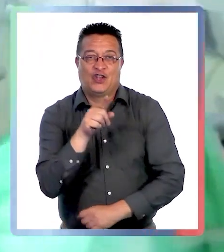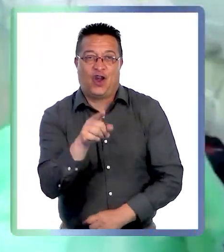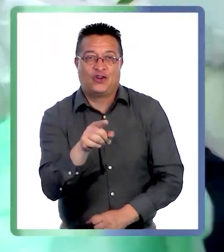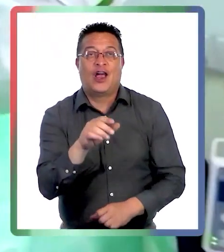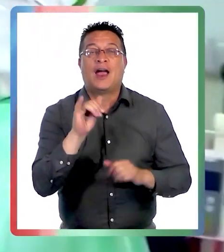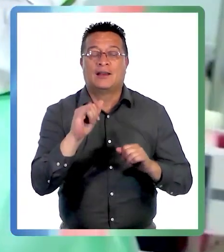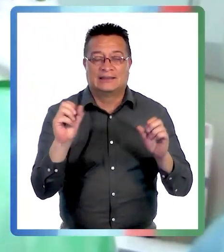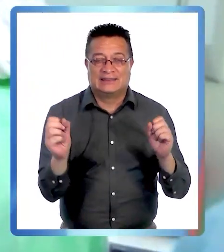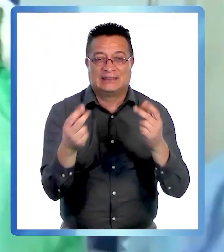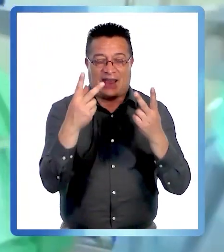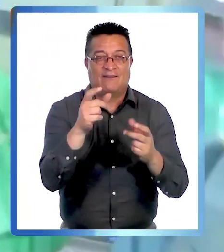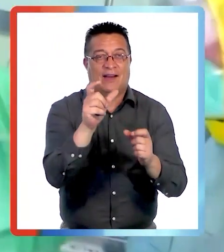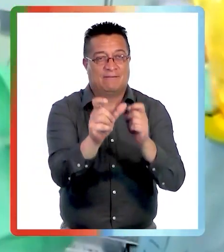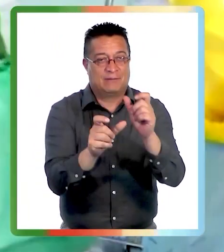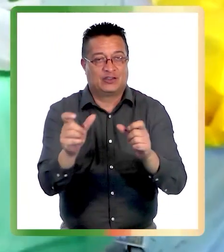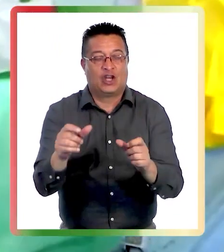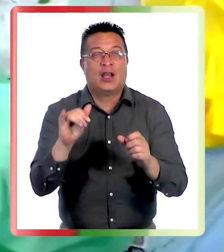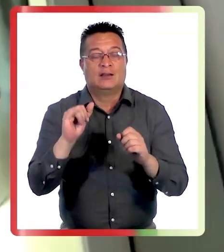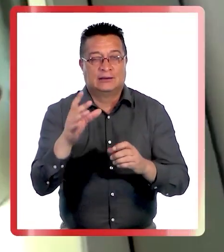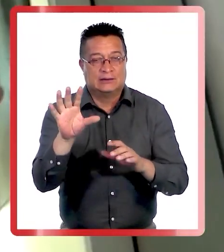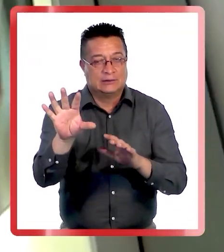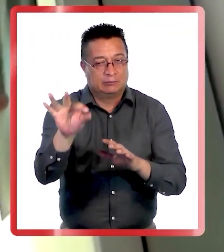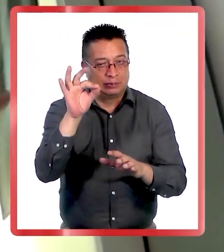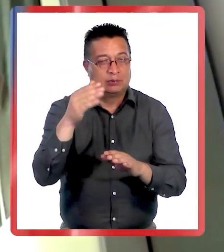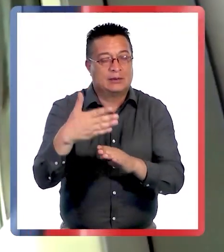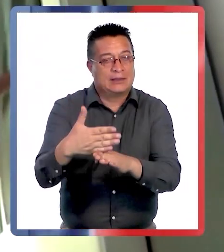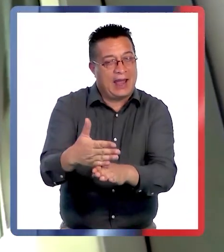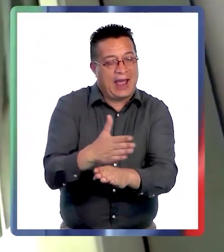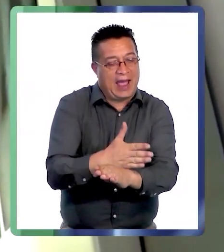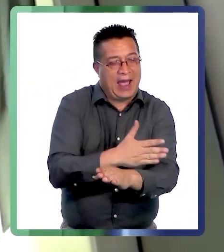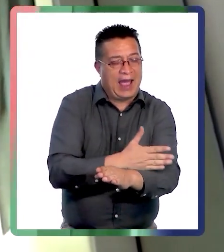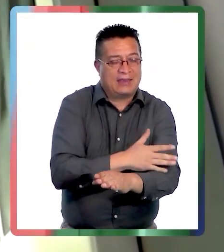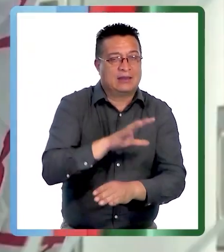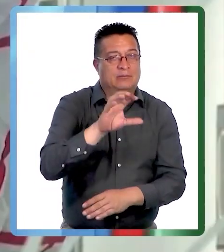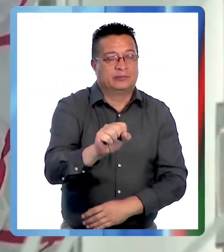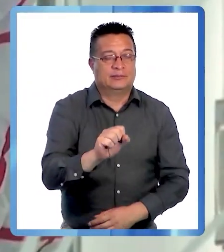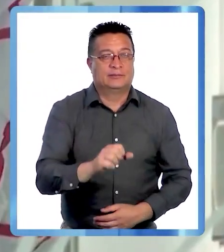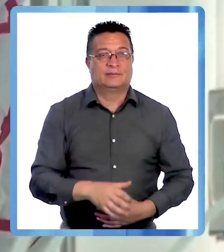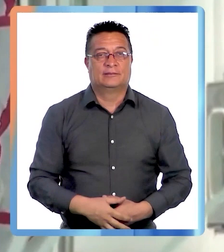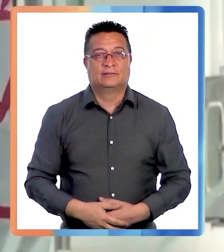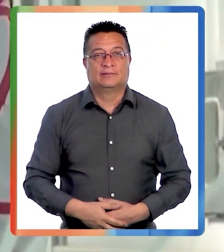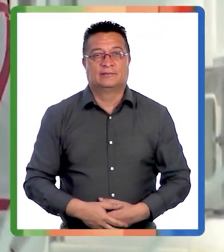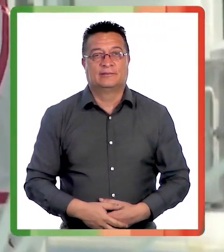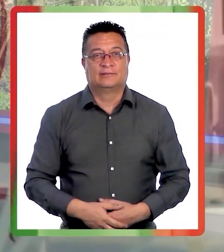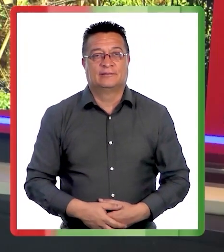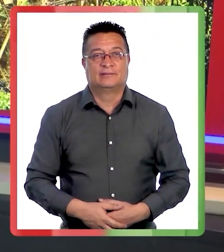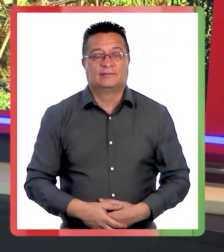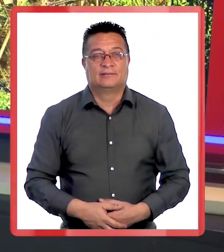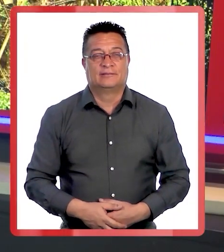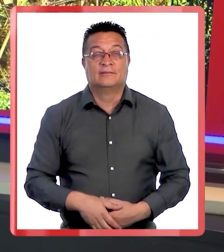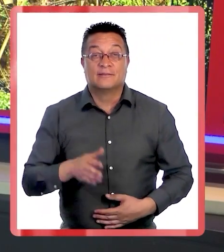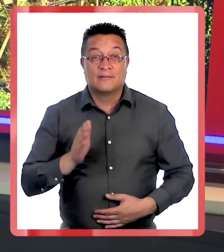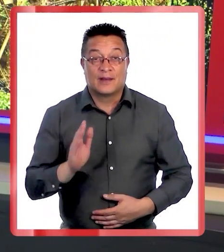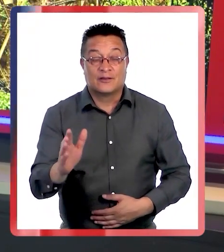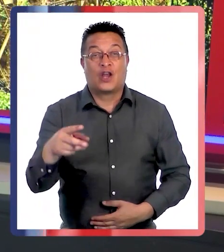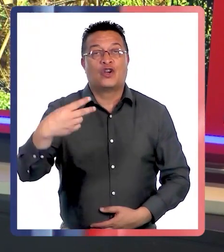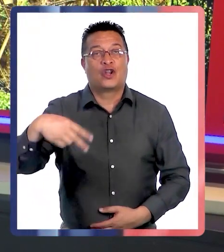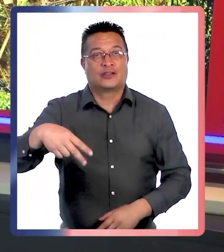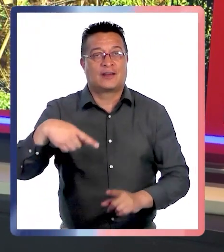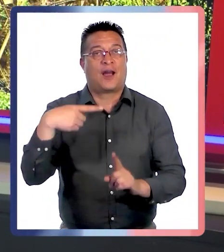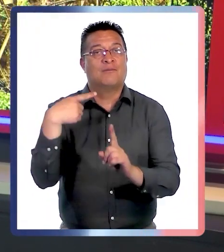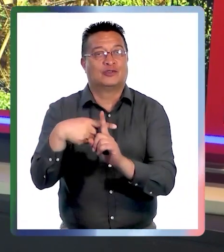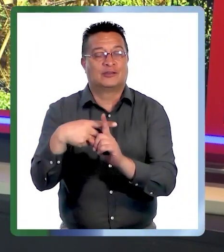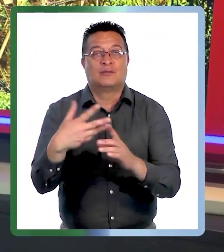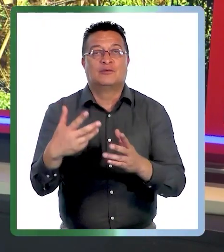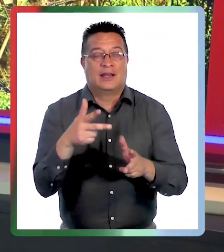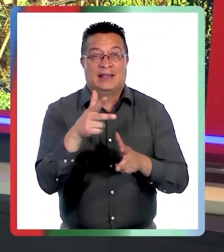región y contribuya a salvar vidas al identificar y tratar la enfermedad en sus etapas más tempranas. Seguimos con las